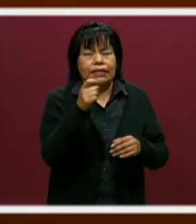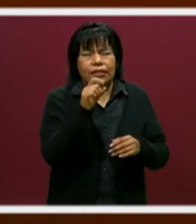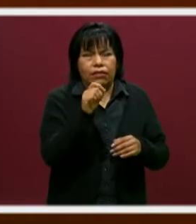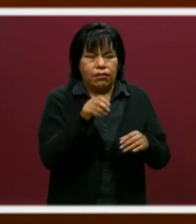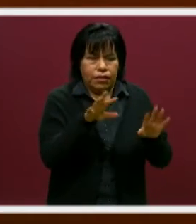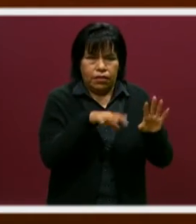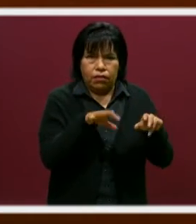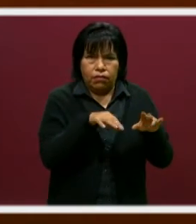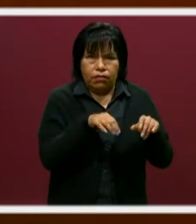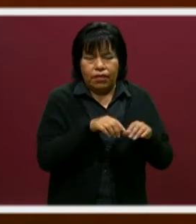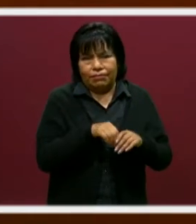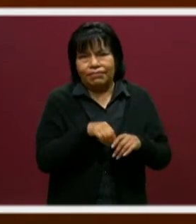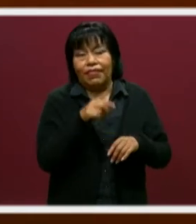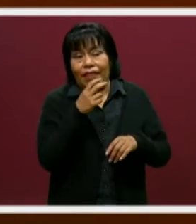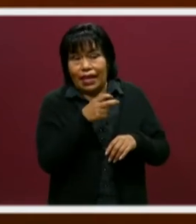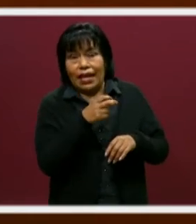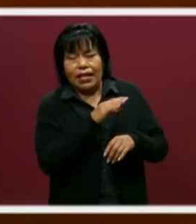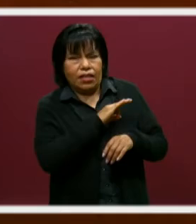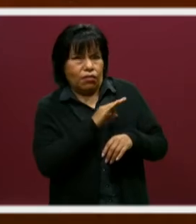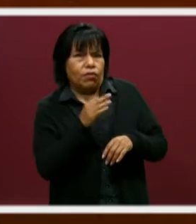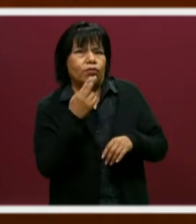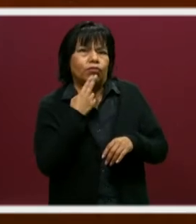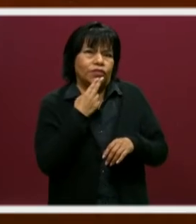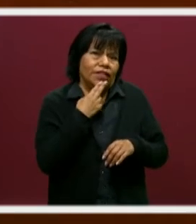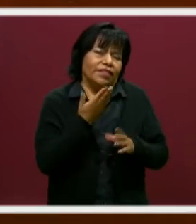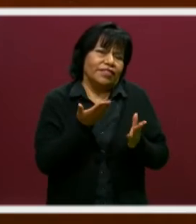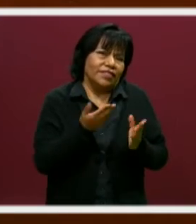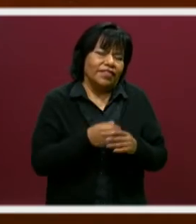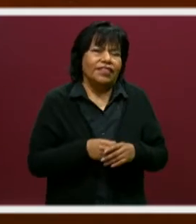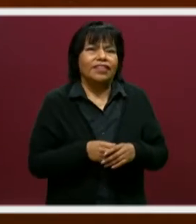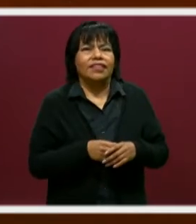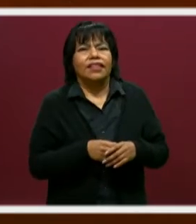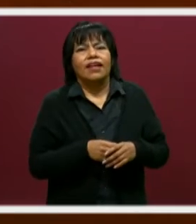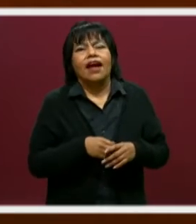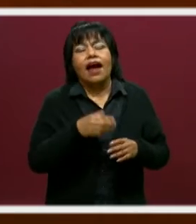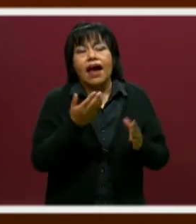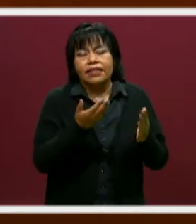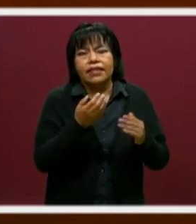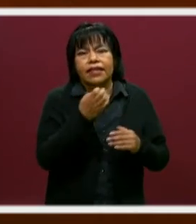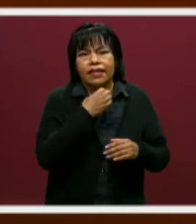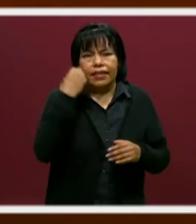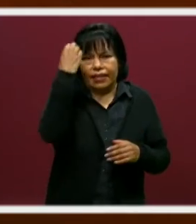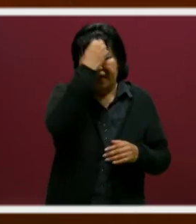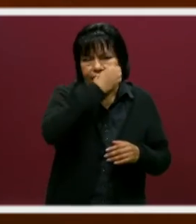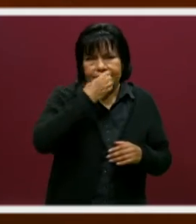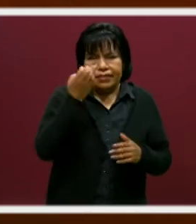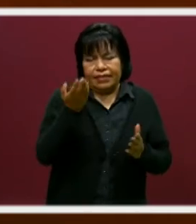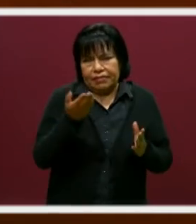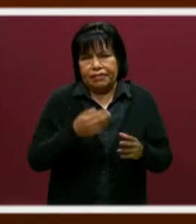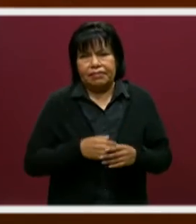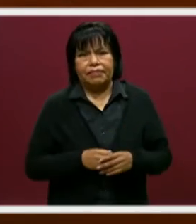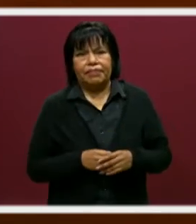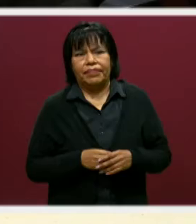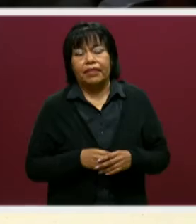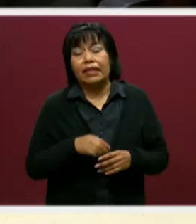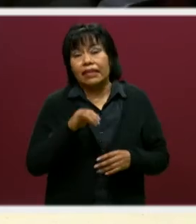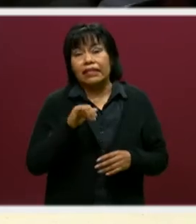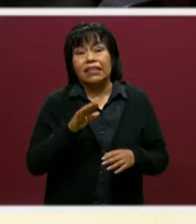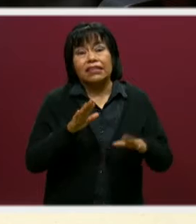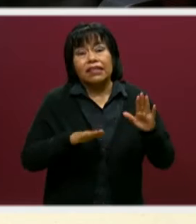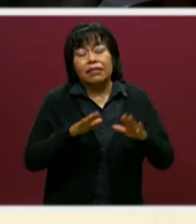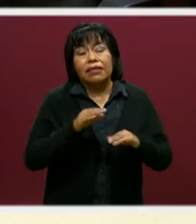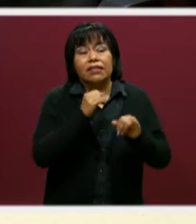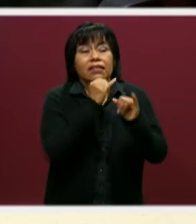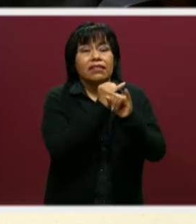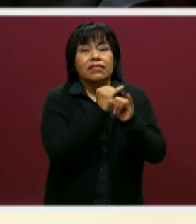así es, en nuestros laboratorios de sistemas donde pueden realizar el examen sin mayor inconveniente. Es que a veces sí tienes internet,